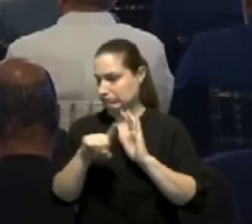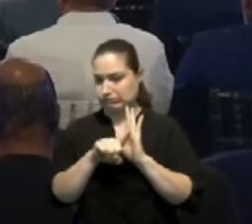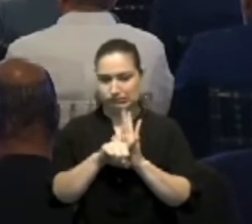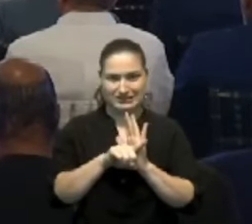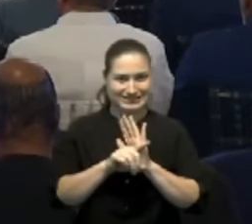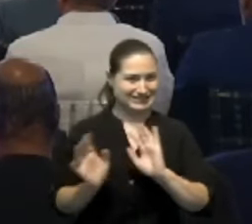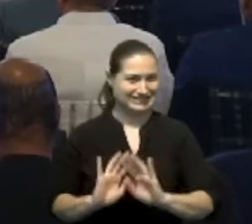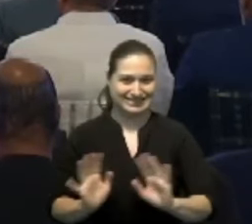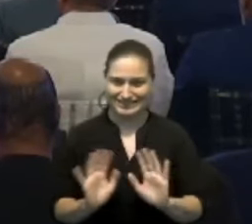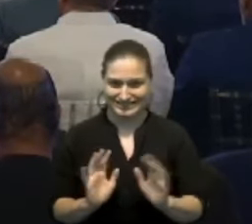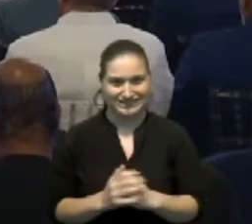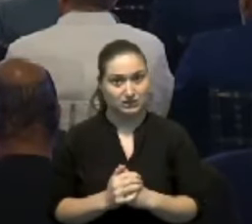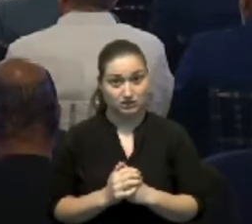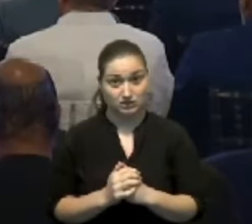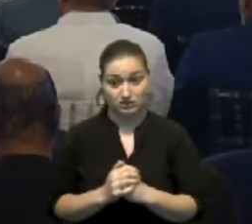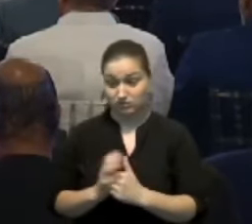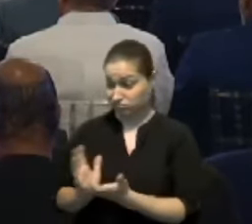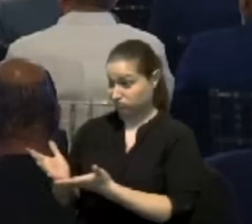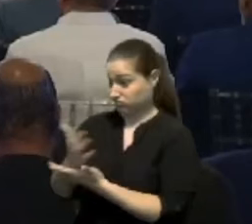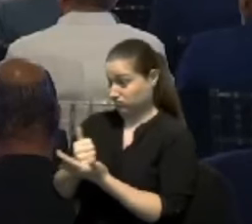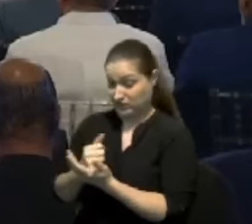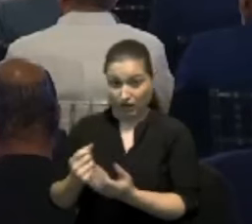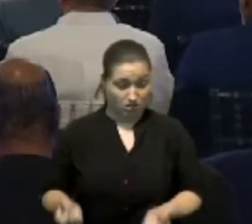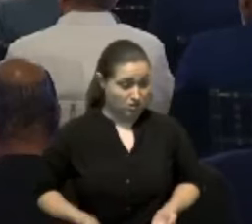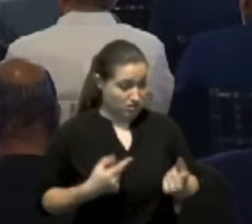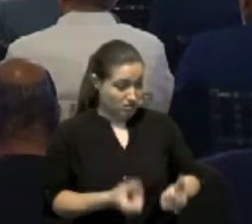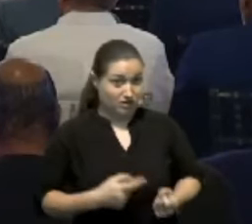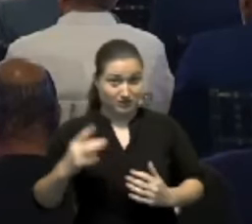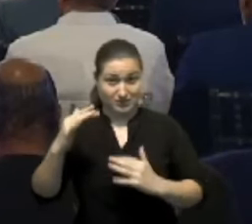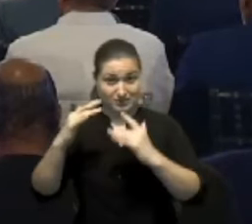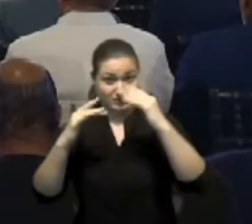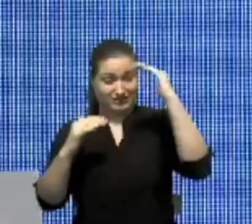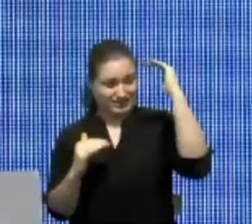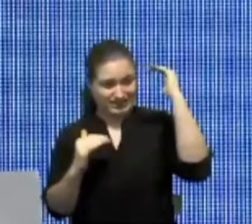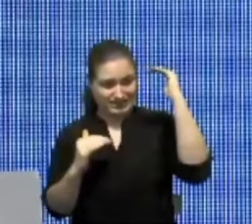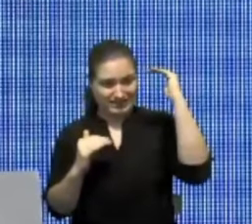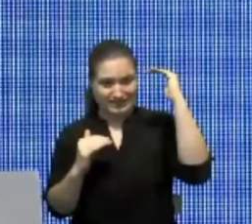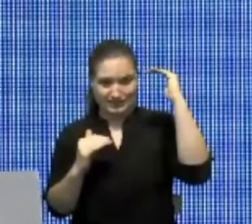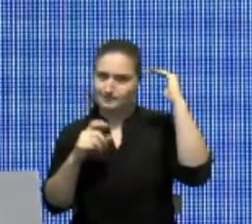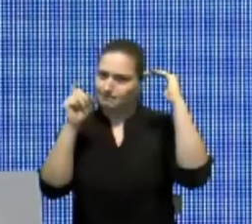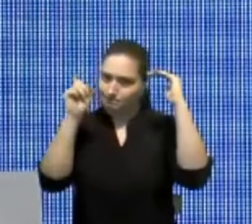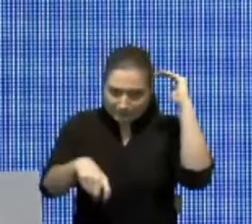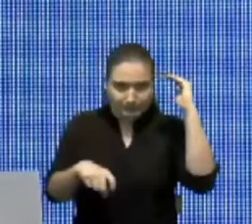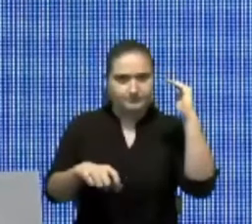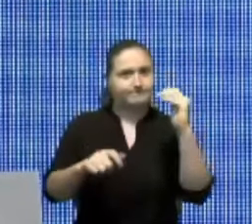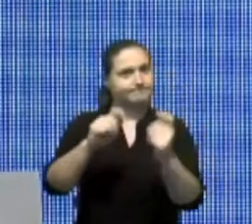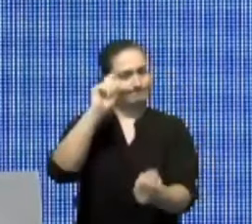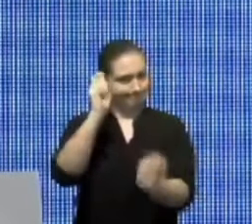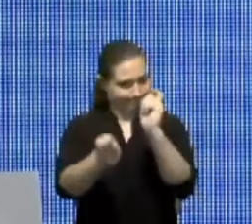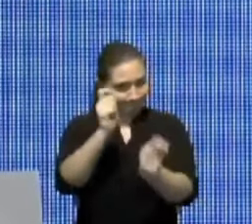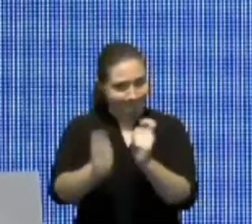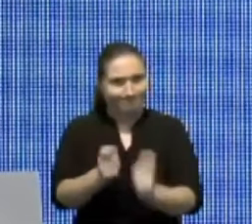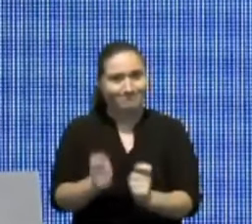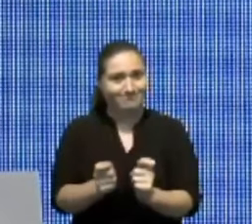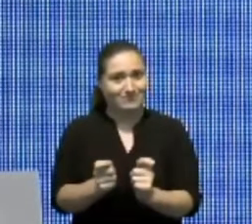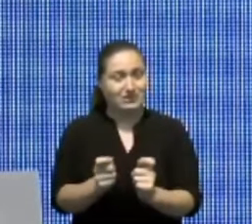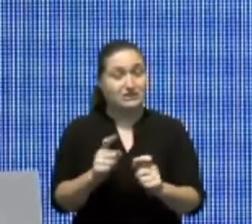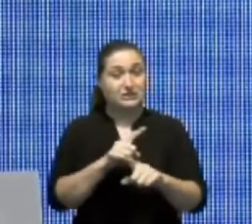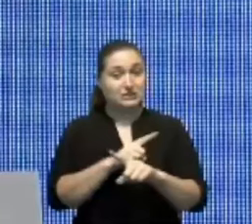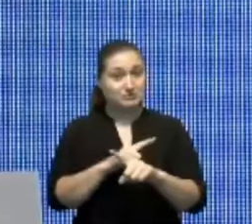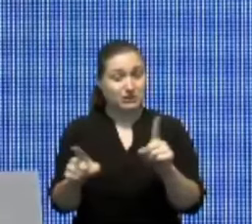desequilibrios perpetuos es un acto de irresponsabilidad, pero yo digo también que es un acto suicida.